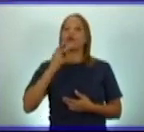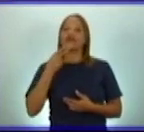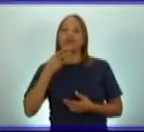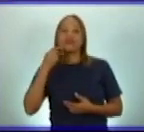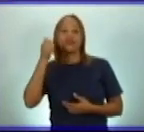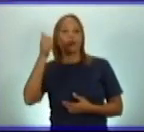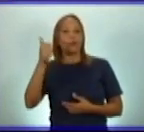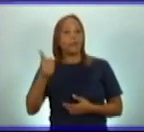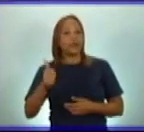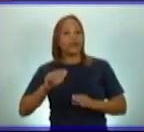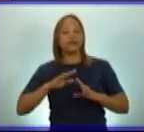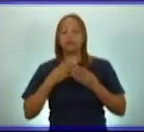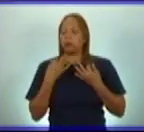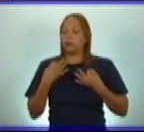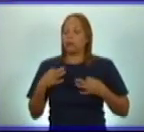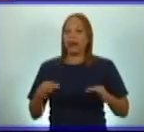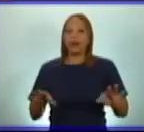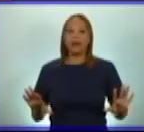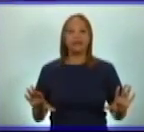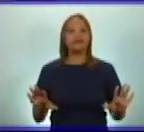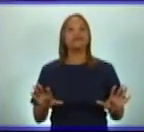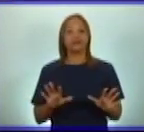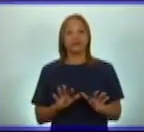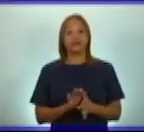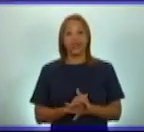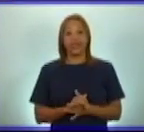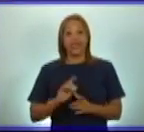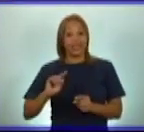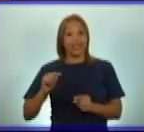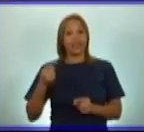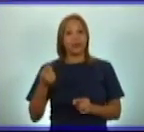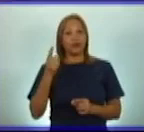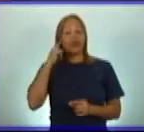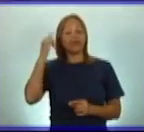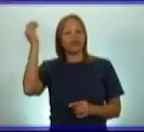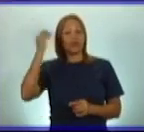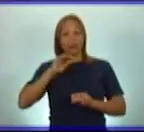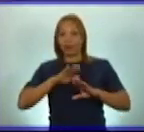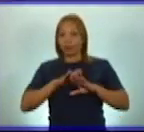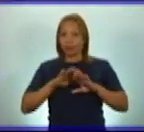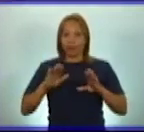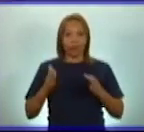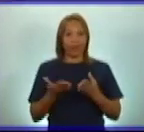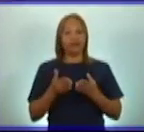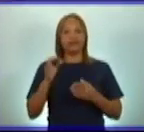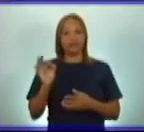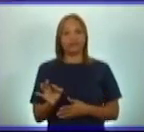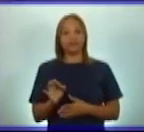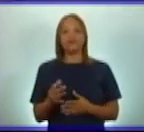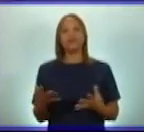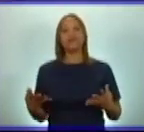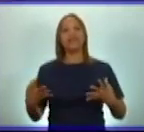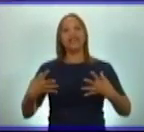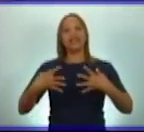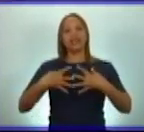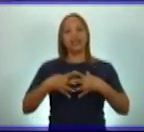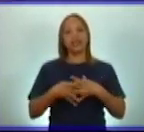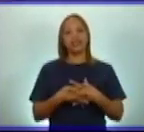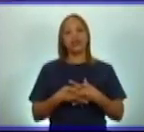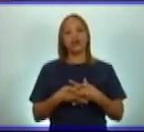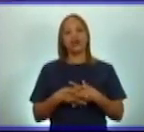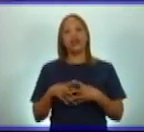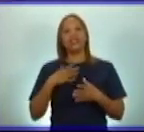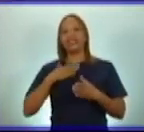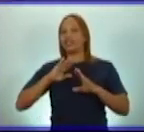y naturalidad. Y sabiendo lo que se dice, y la relación de su